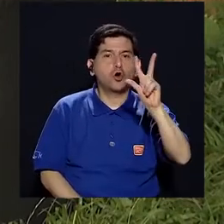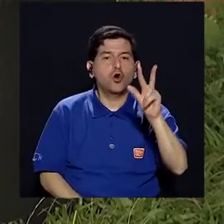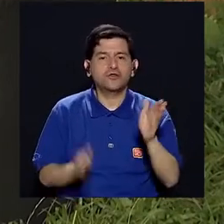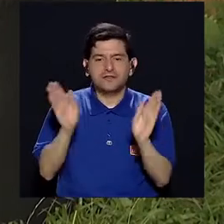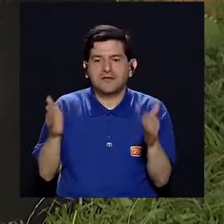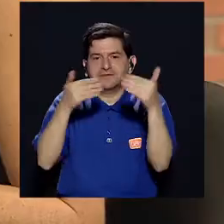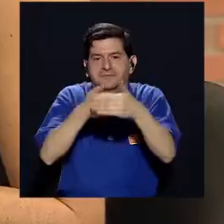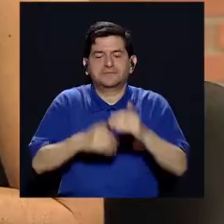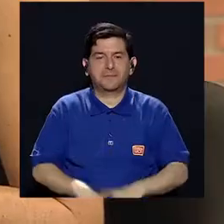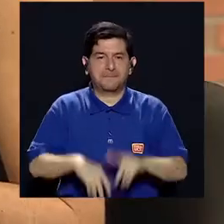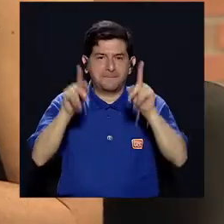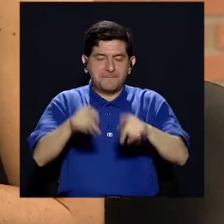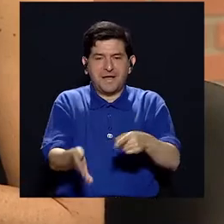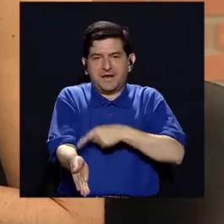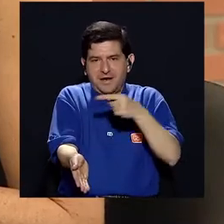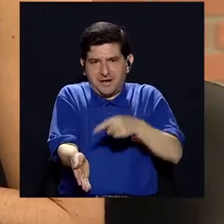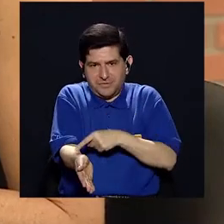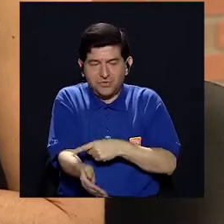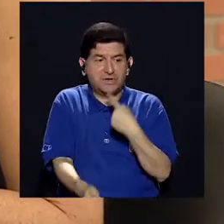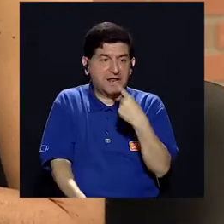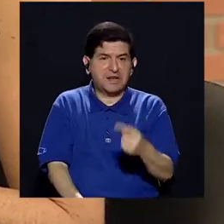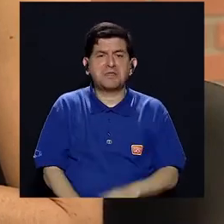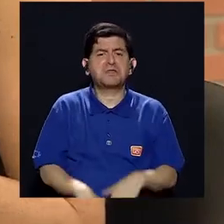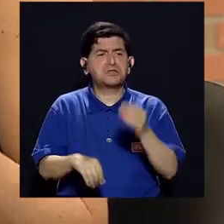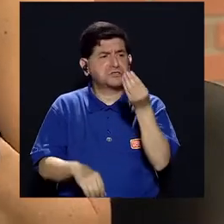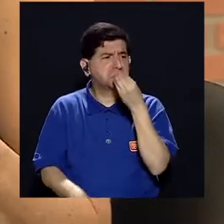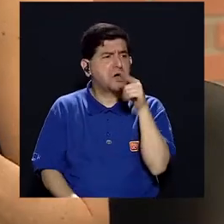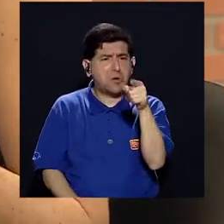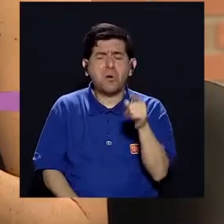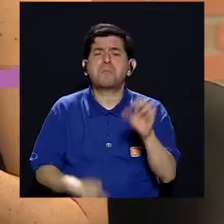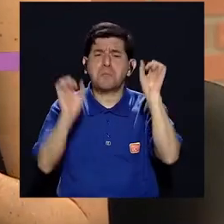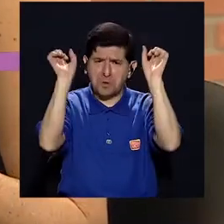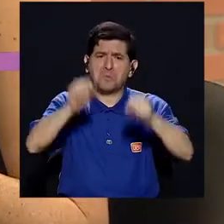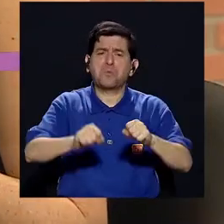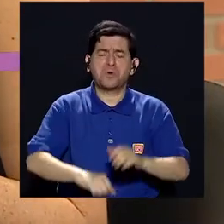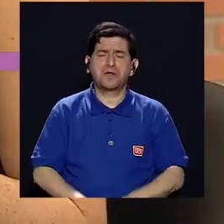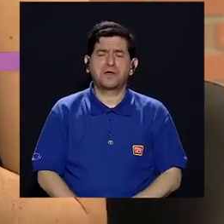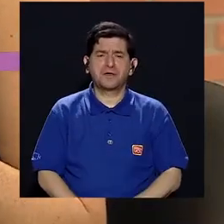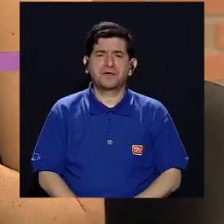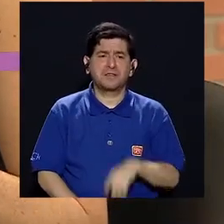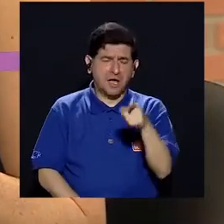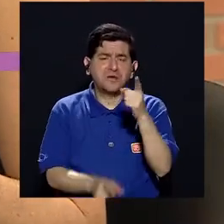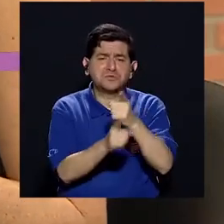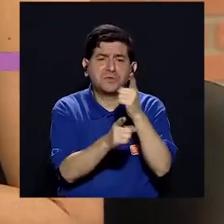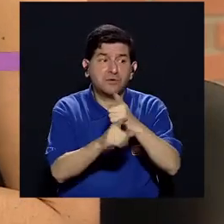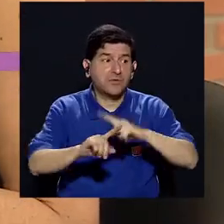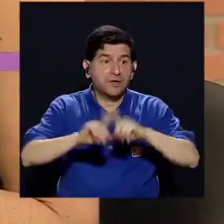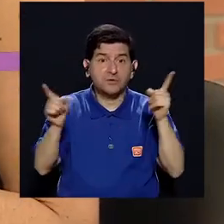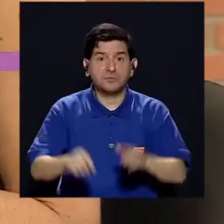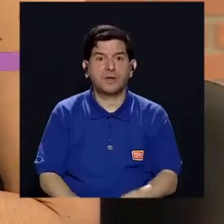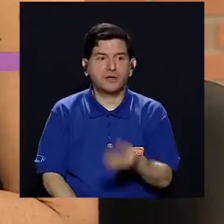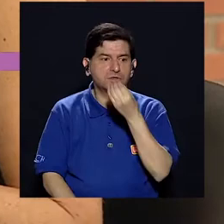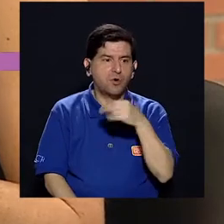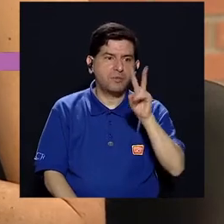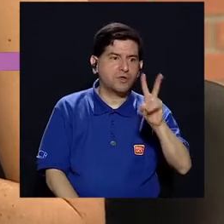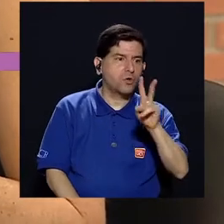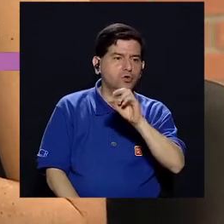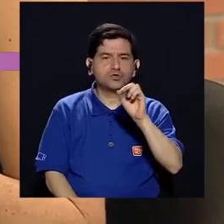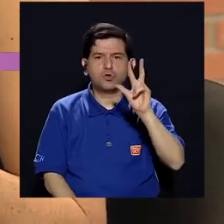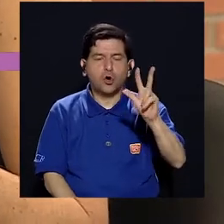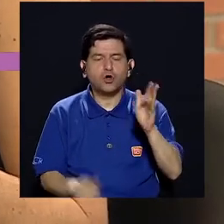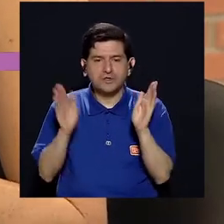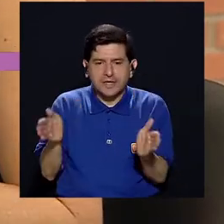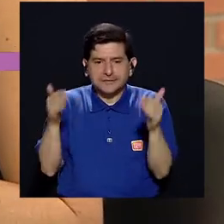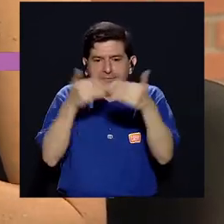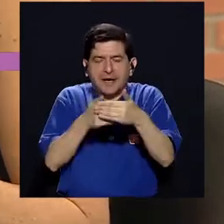paquetitos, ¿verdad? Porque también una persona diabética, si usted le dice, ok, se puede comer este paquetito, es apto para usted, pero si se come